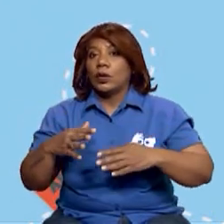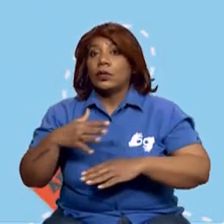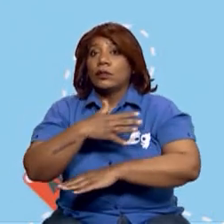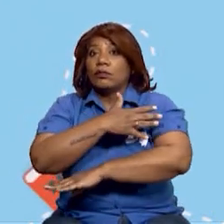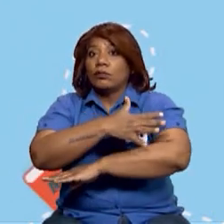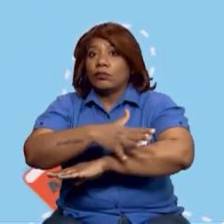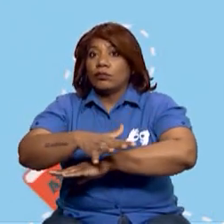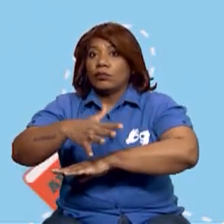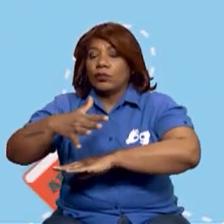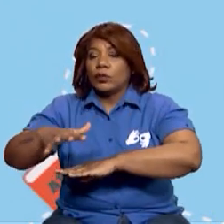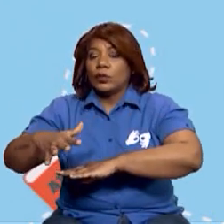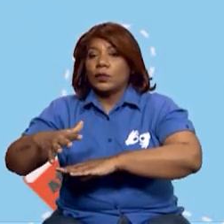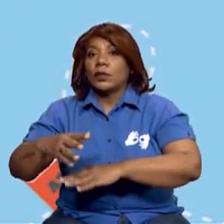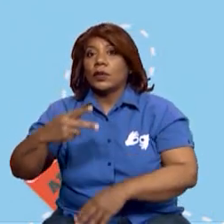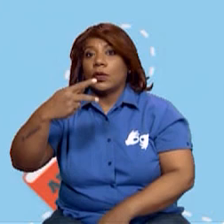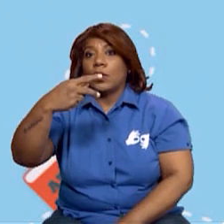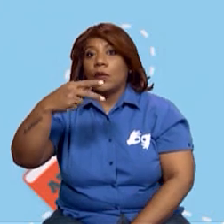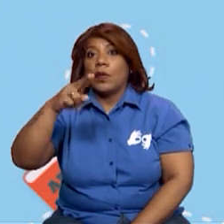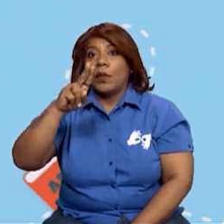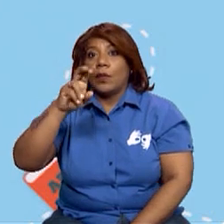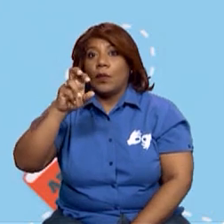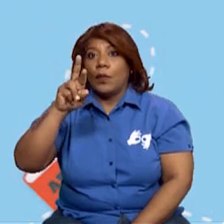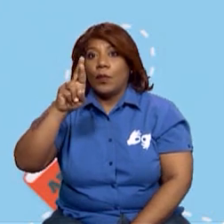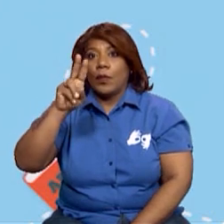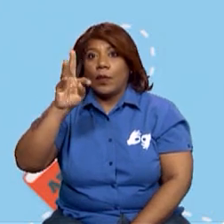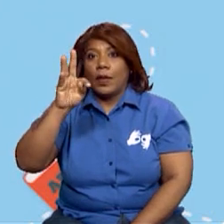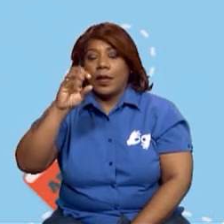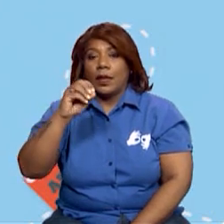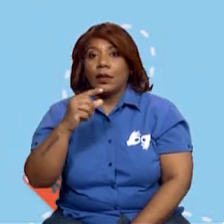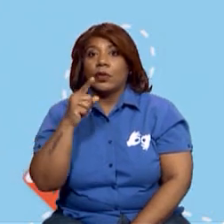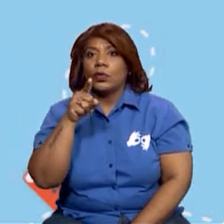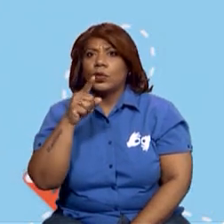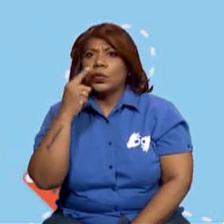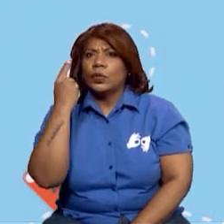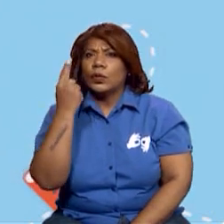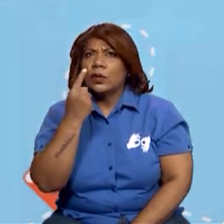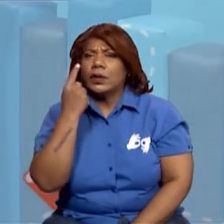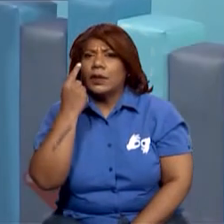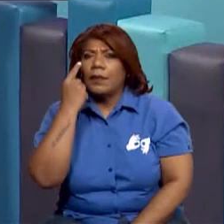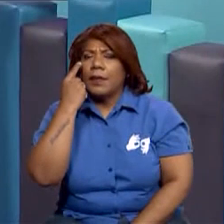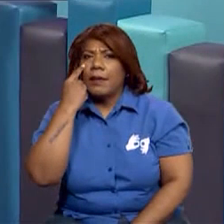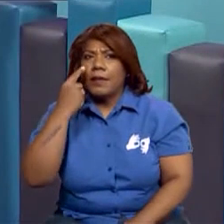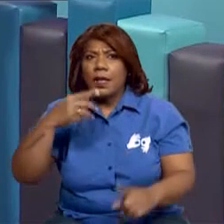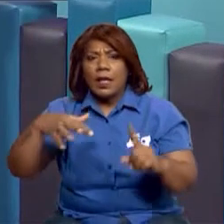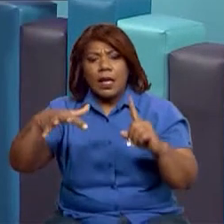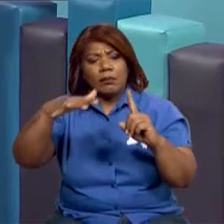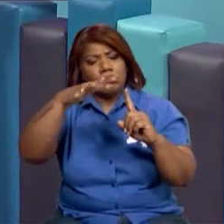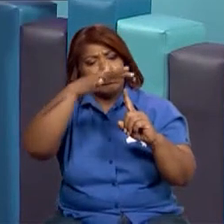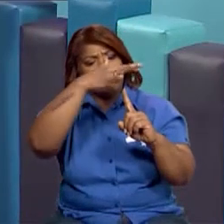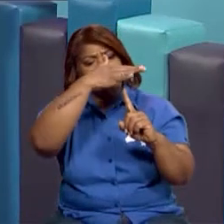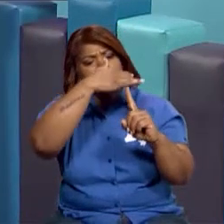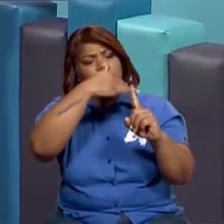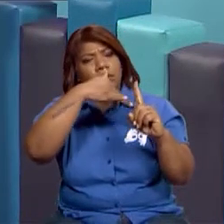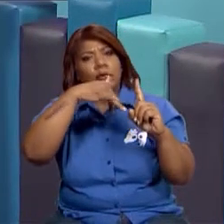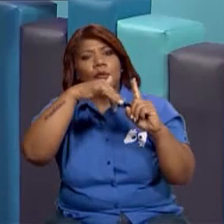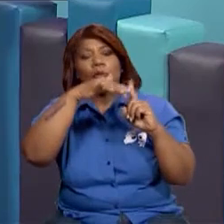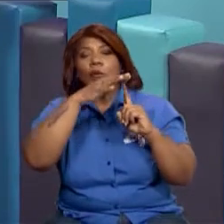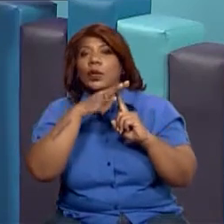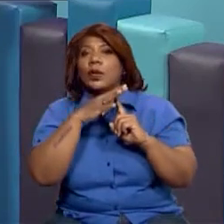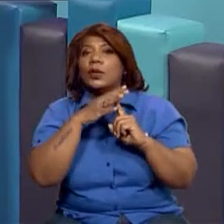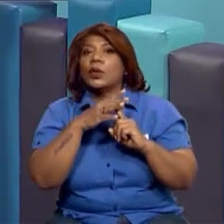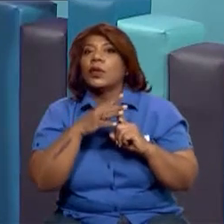los ríos, los puertos. Observa siempre tu entorno y vas a poder ver o identificar